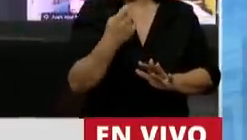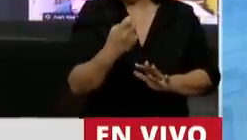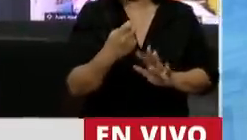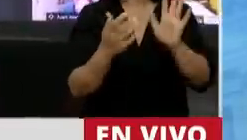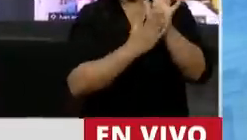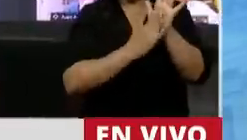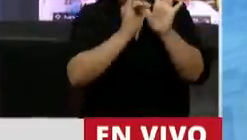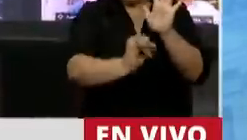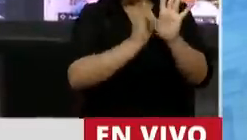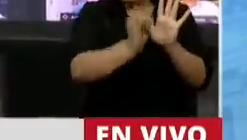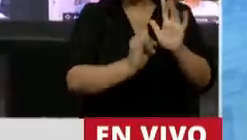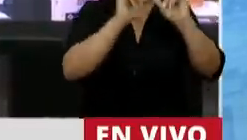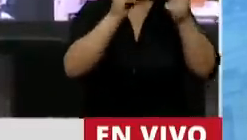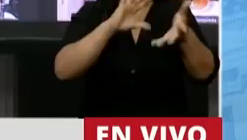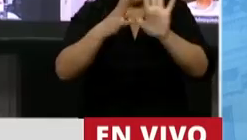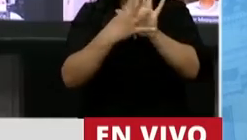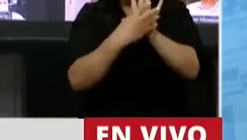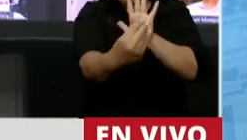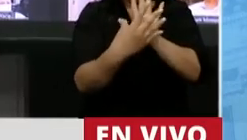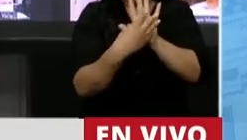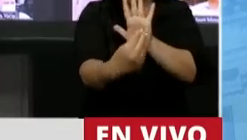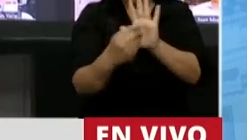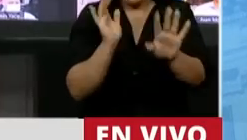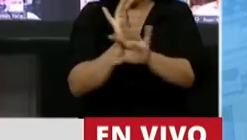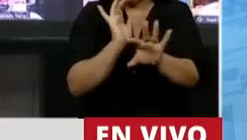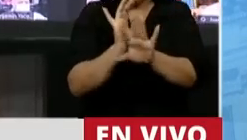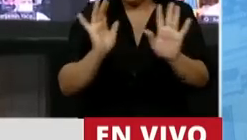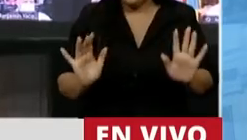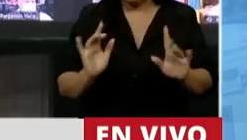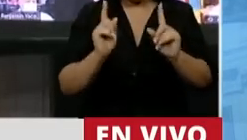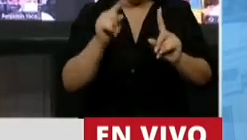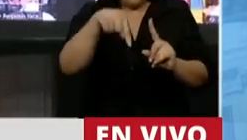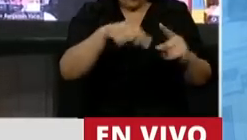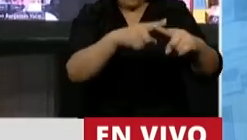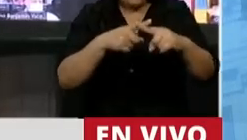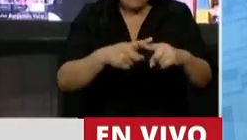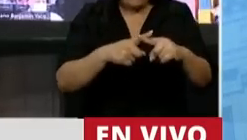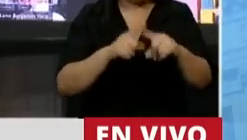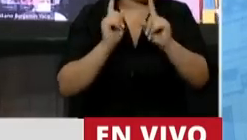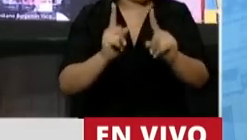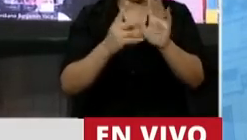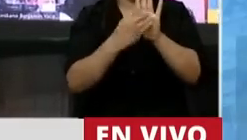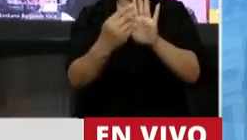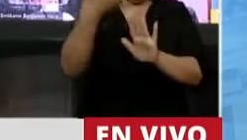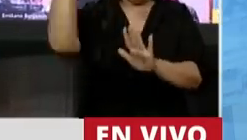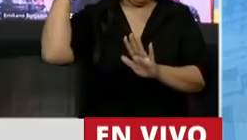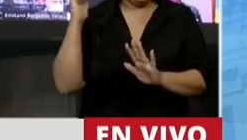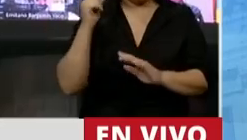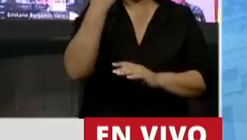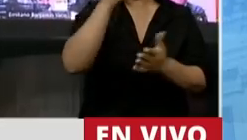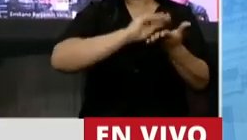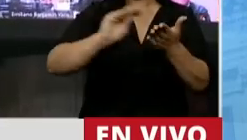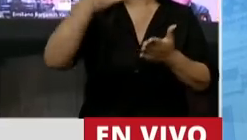argumentos y cómo están copiados, en alguna manera, de lo que estamos discutiendo aquí. Un diputado de la